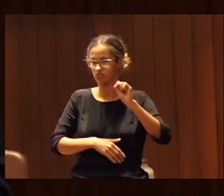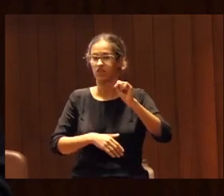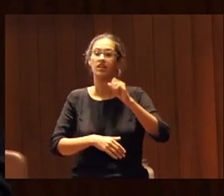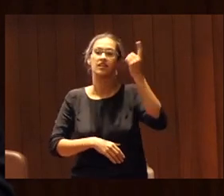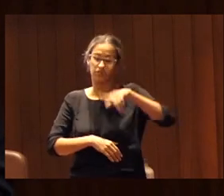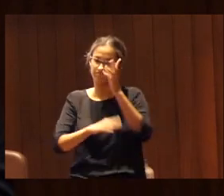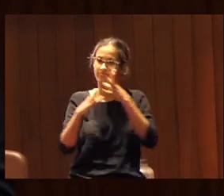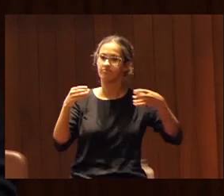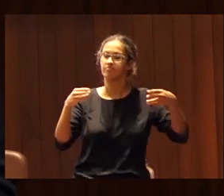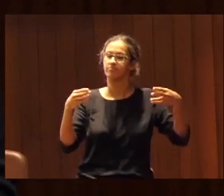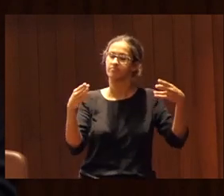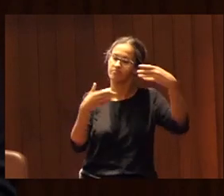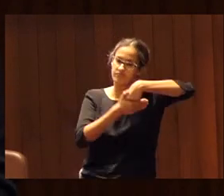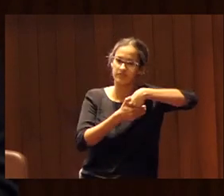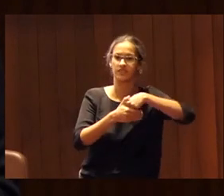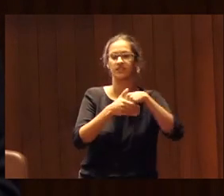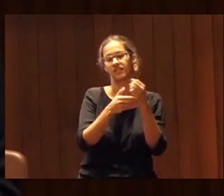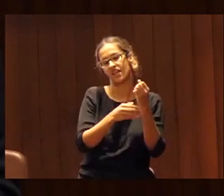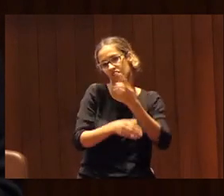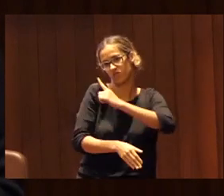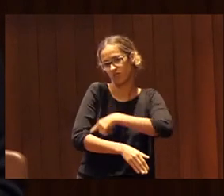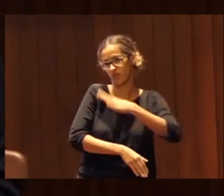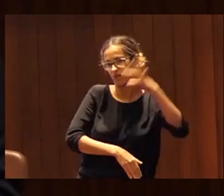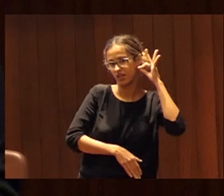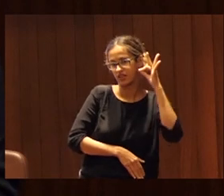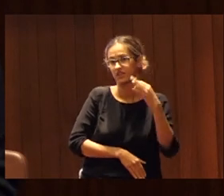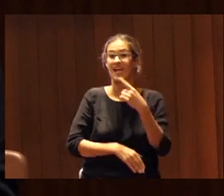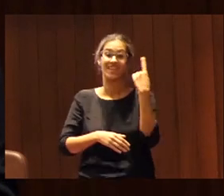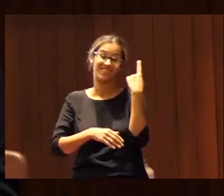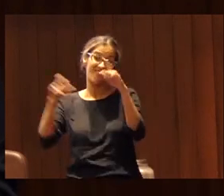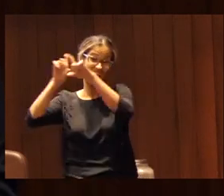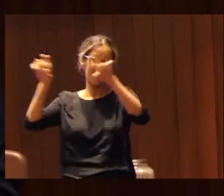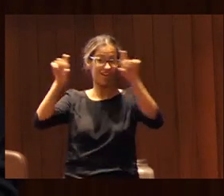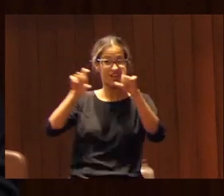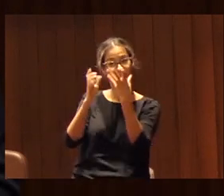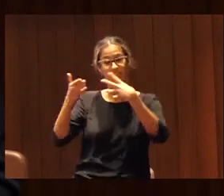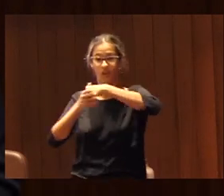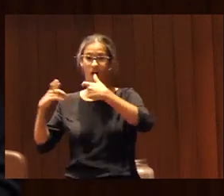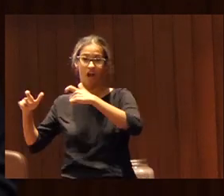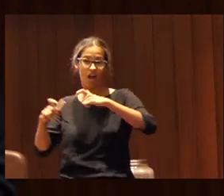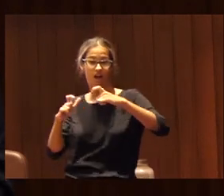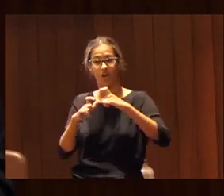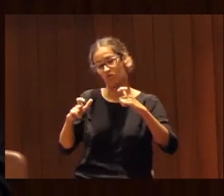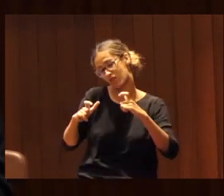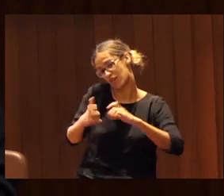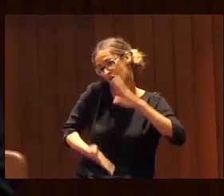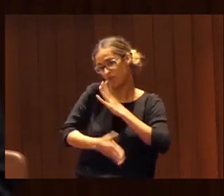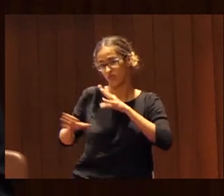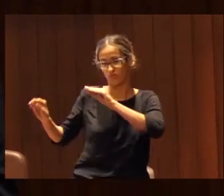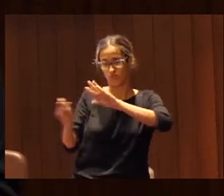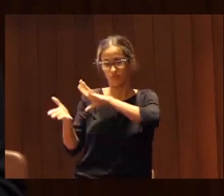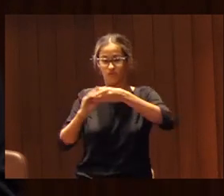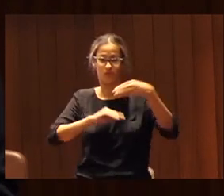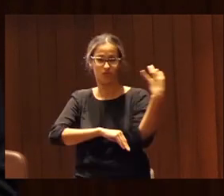femenino cada entidad lo tiene que hacer en el ámbito de sus competencias he puesto el ejemplo de esta guía para incorporar la